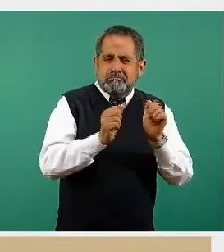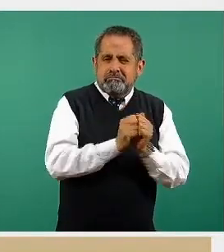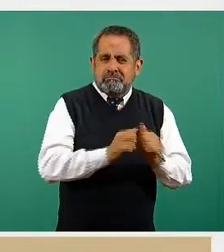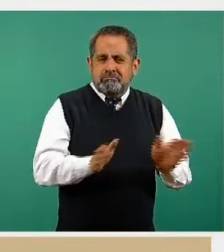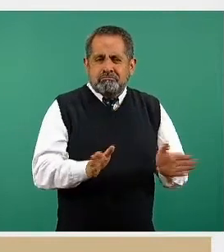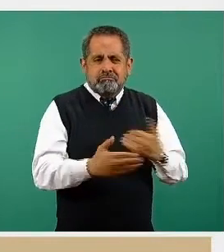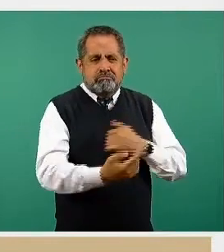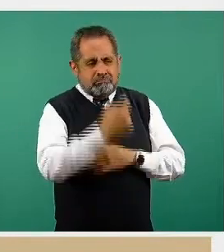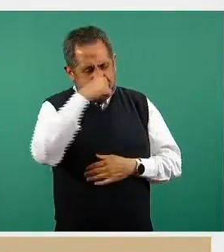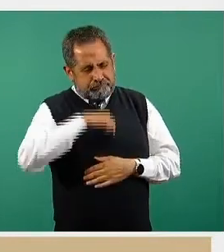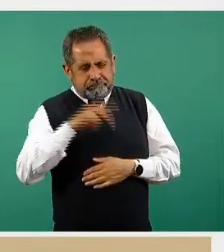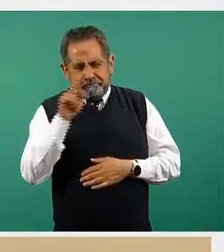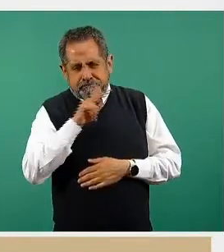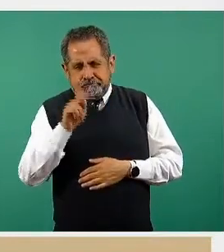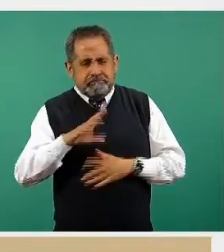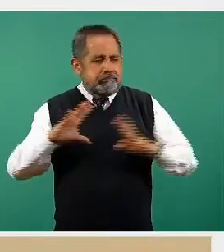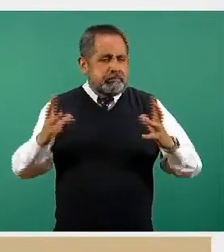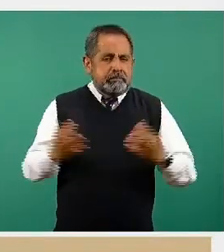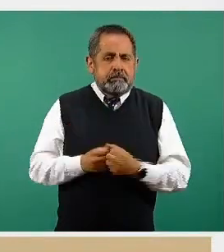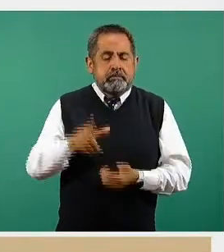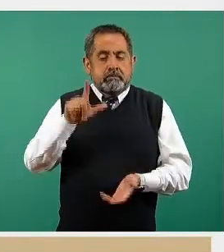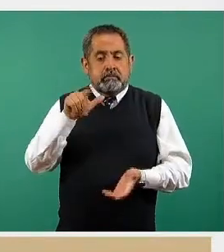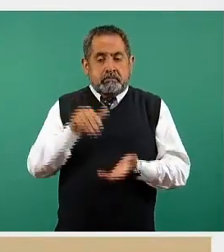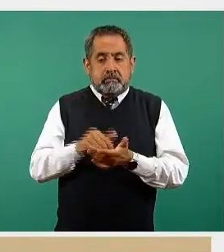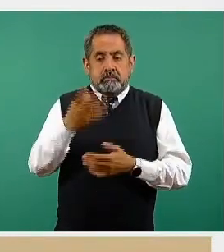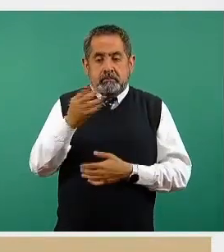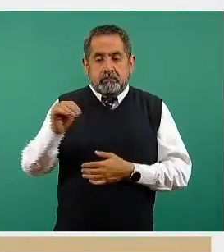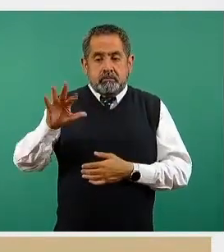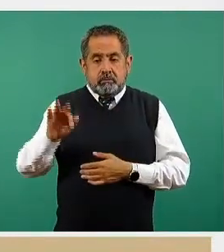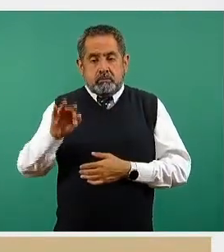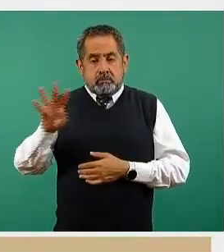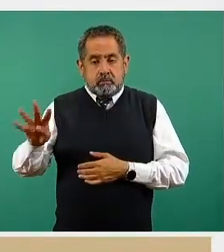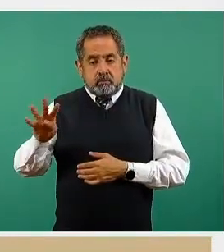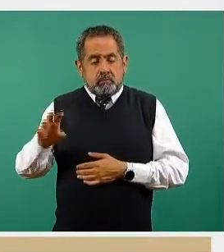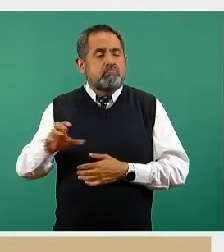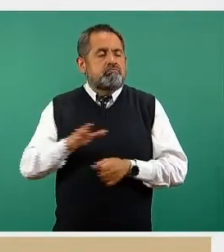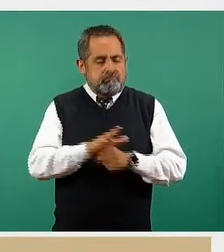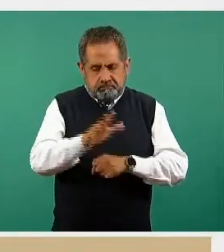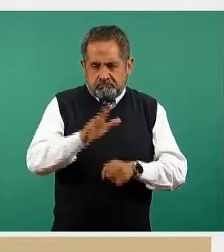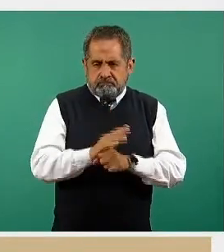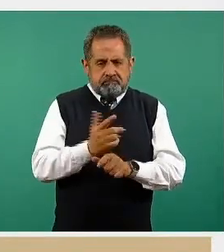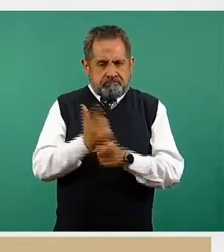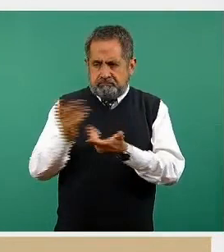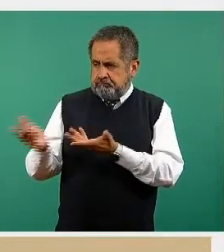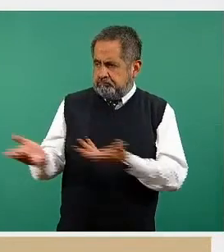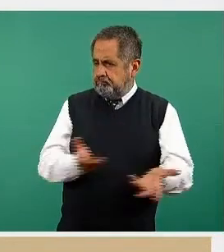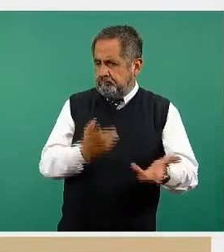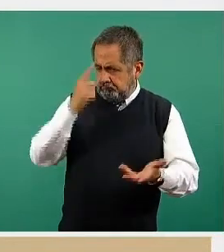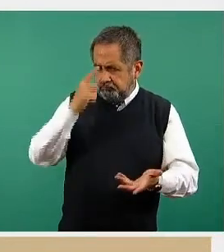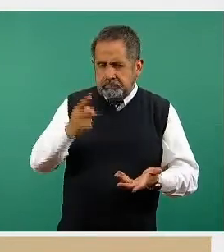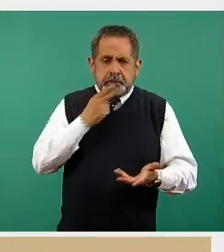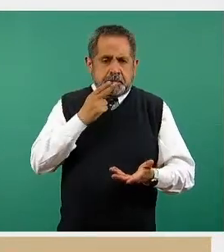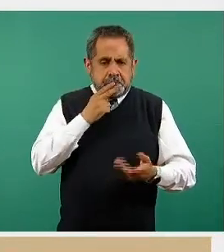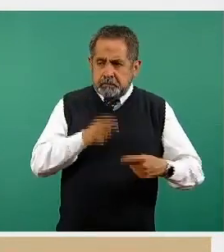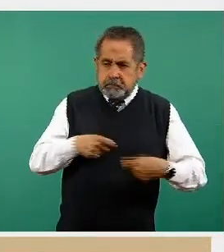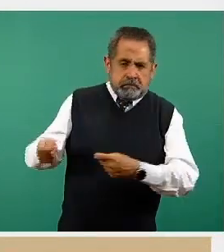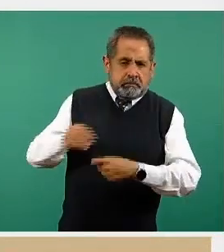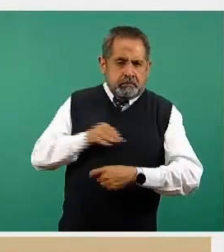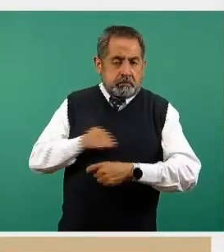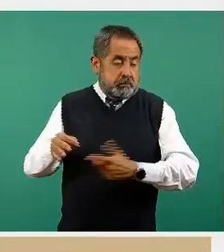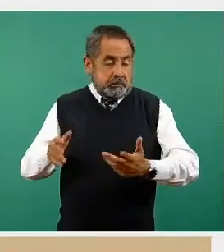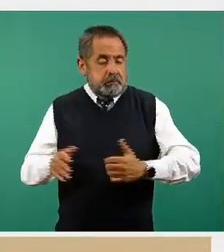nacional? Siete mil 944 camas disponibles con ventilador. Y en la